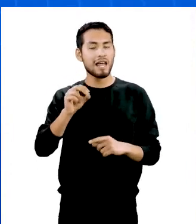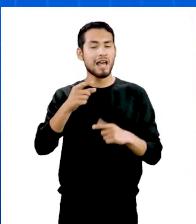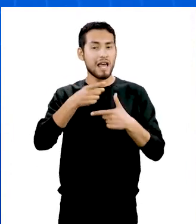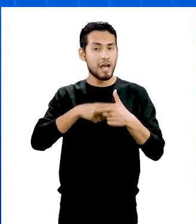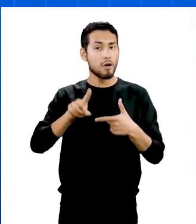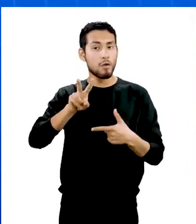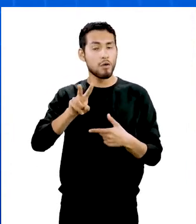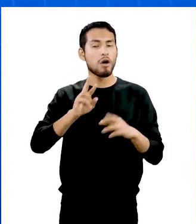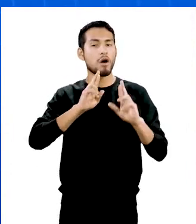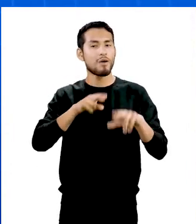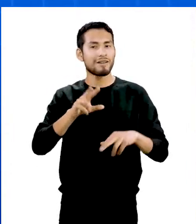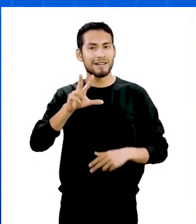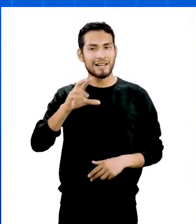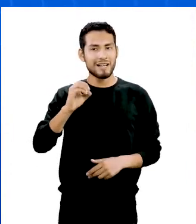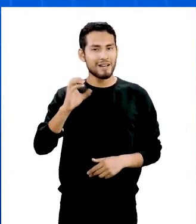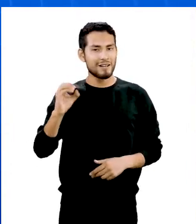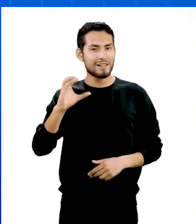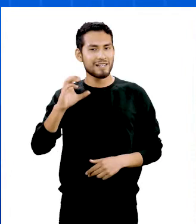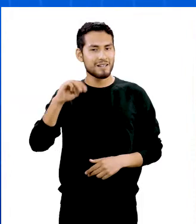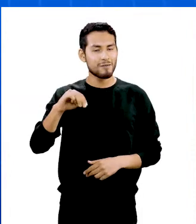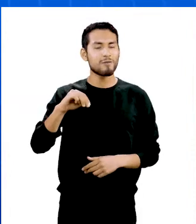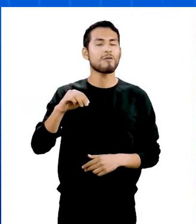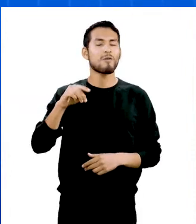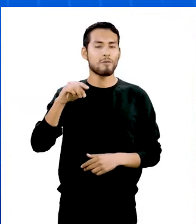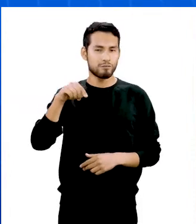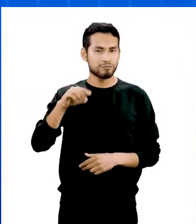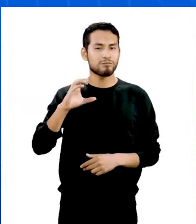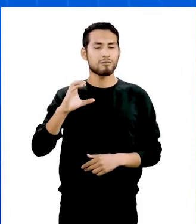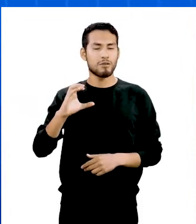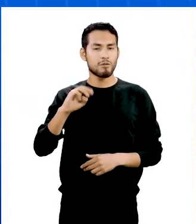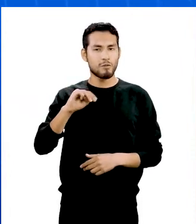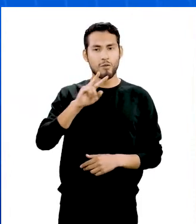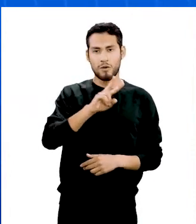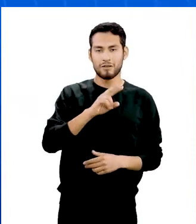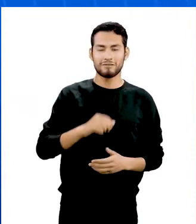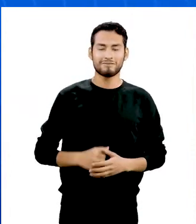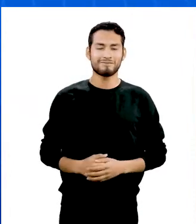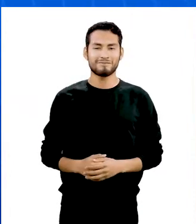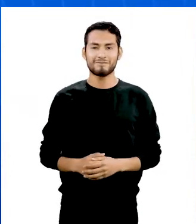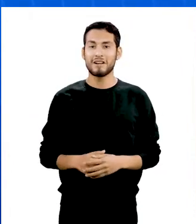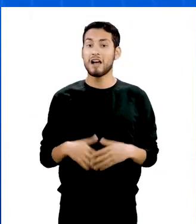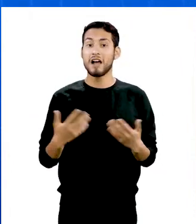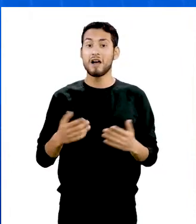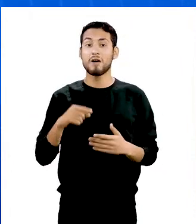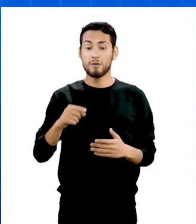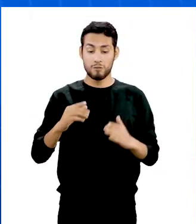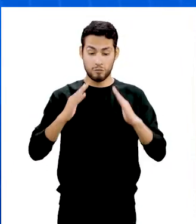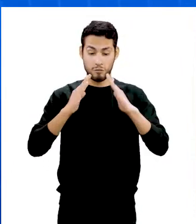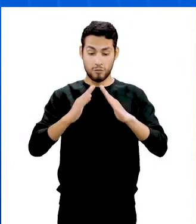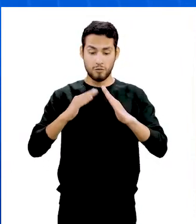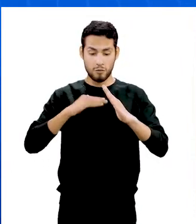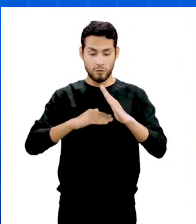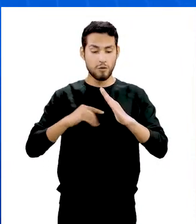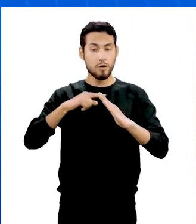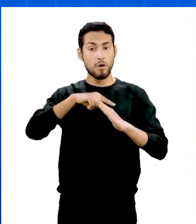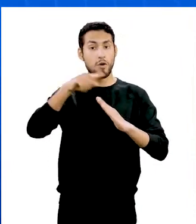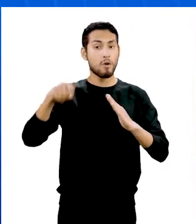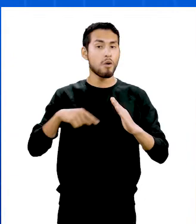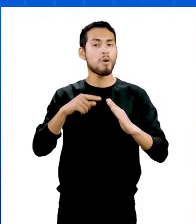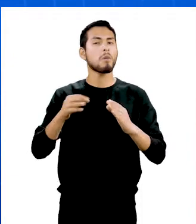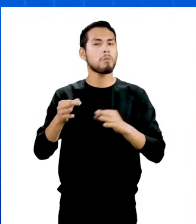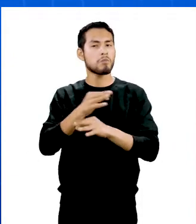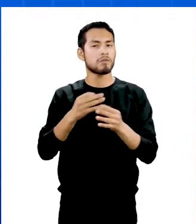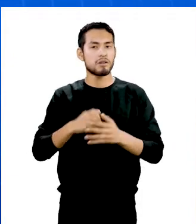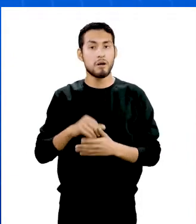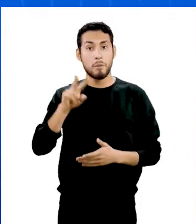2, lo cual nos da 300 centímetros cuadrados como área. Respecto al perímetro, reemplazamos